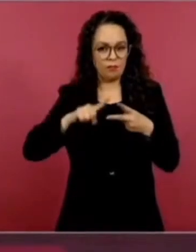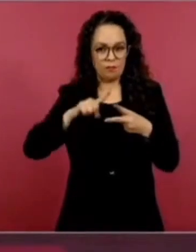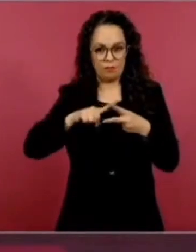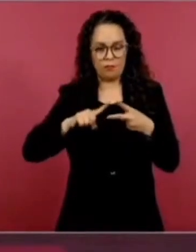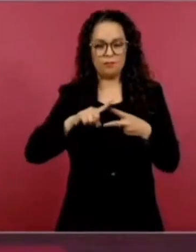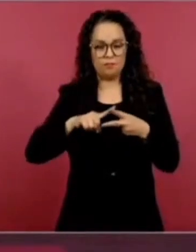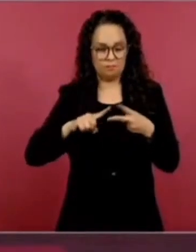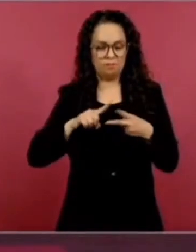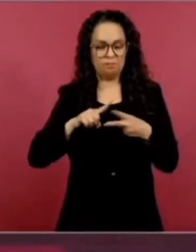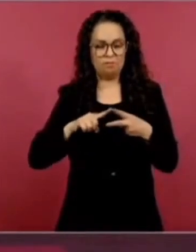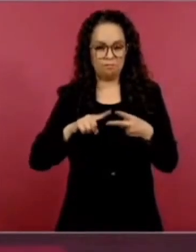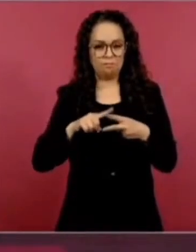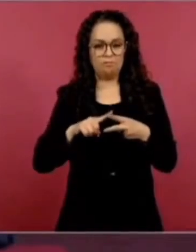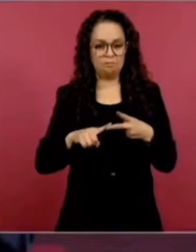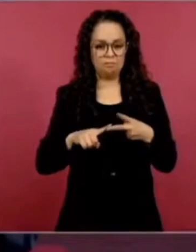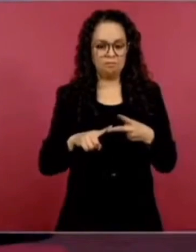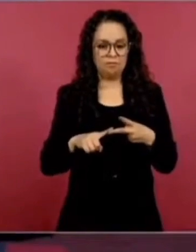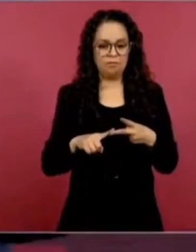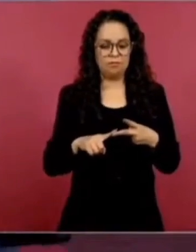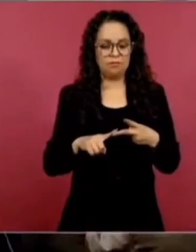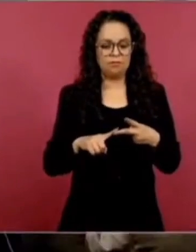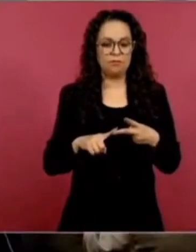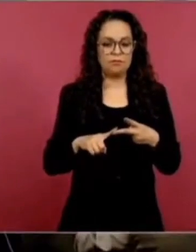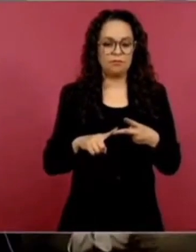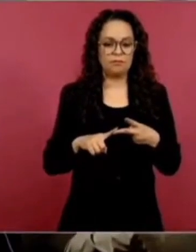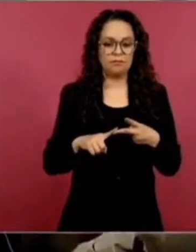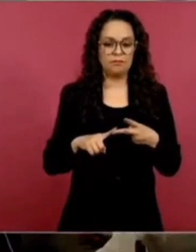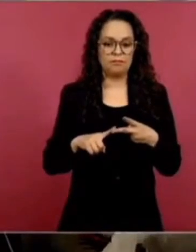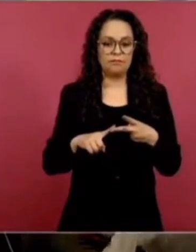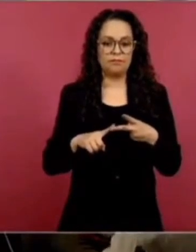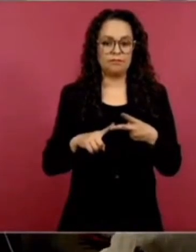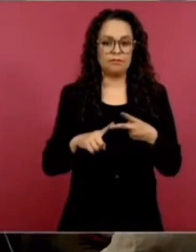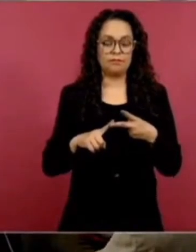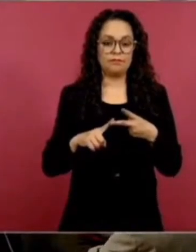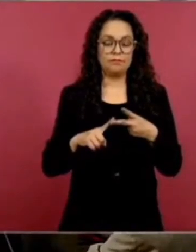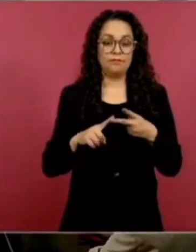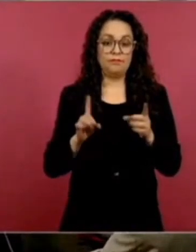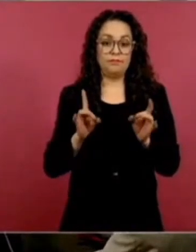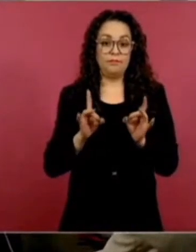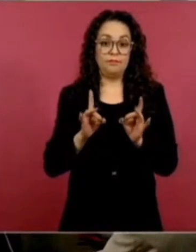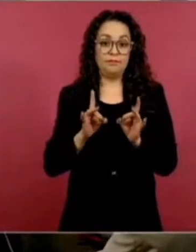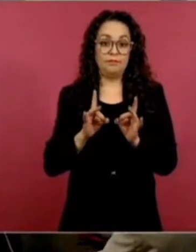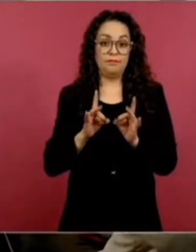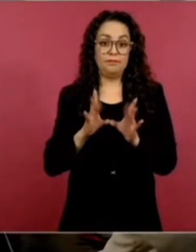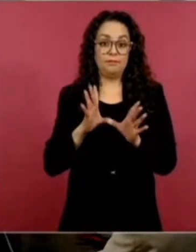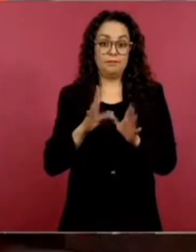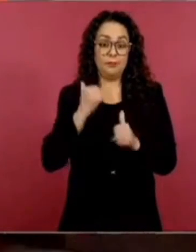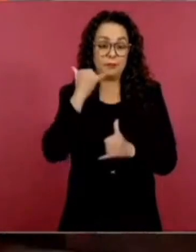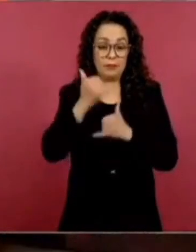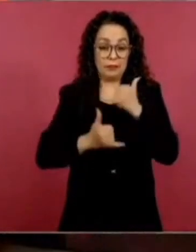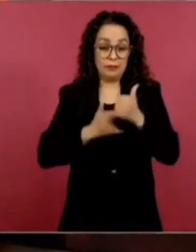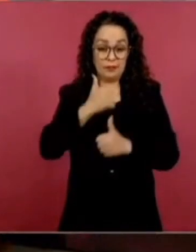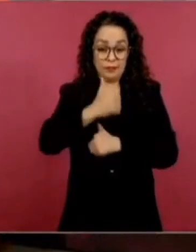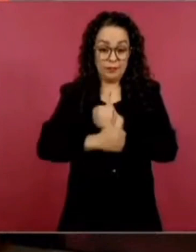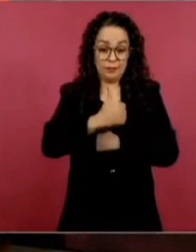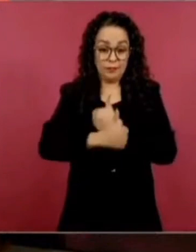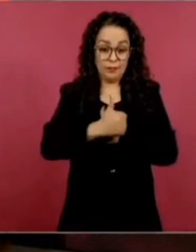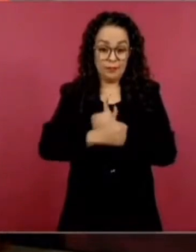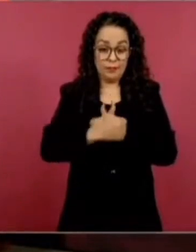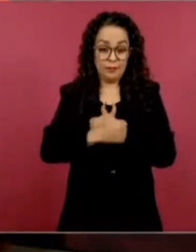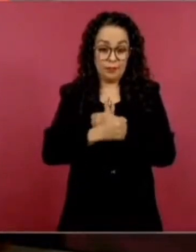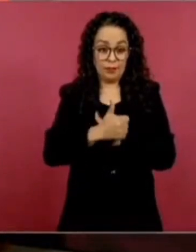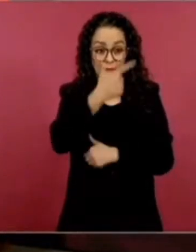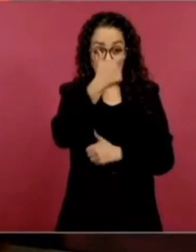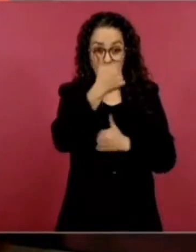Pero le ganaron los pericos en seis de siete